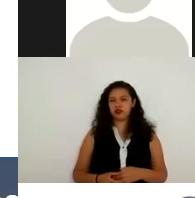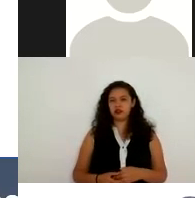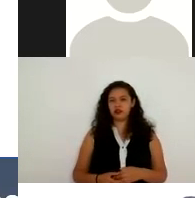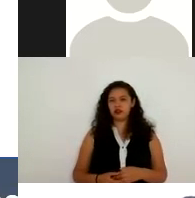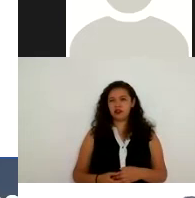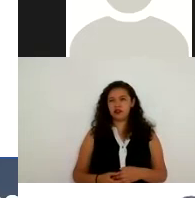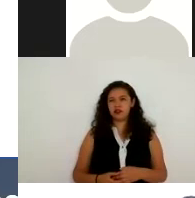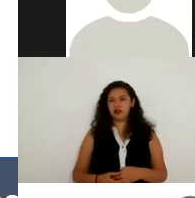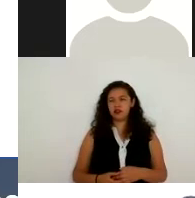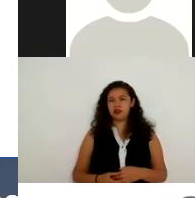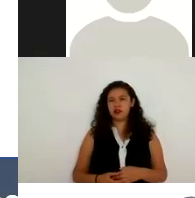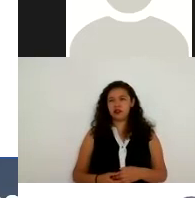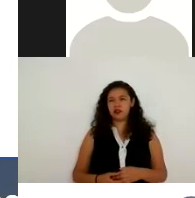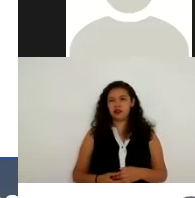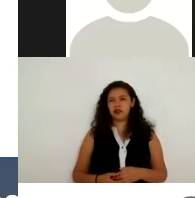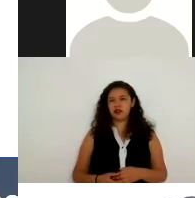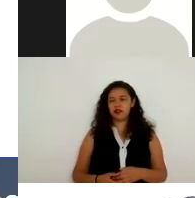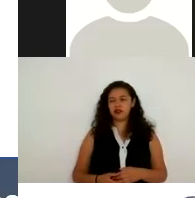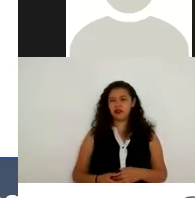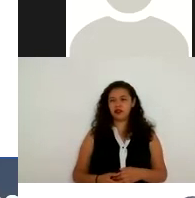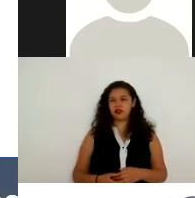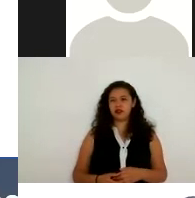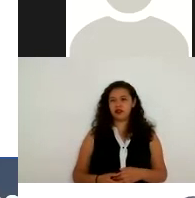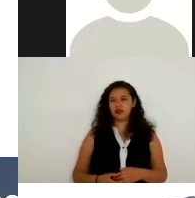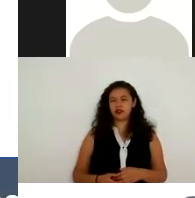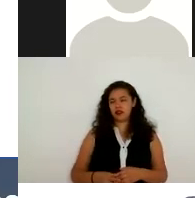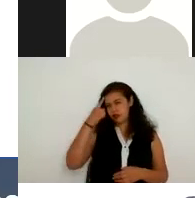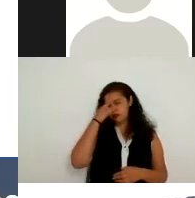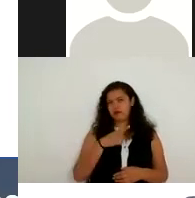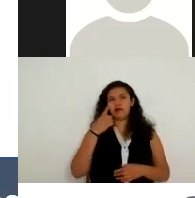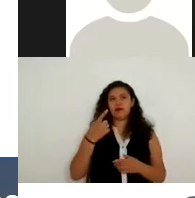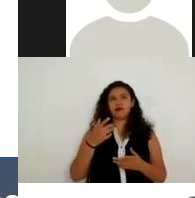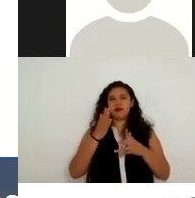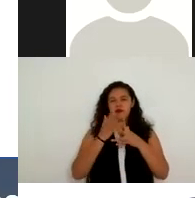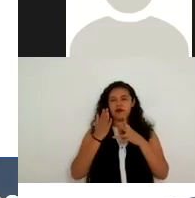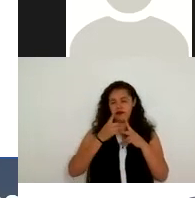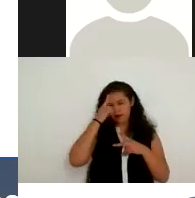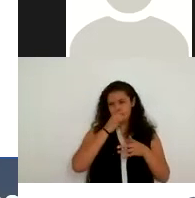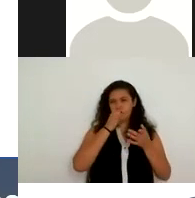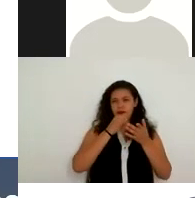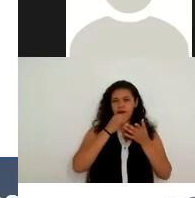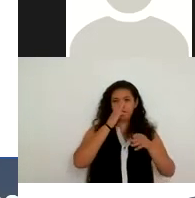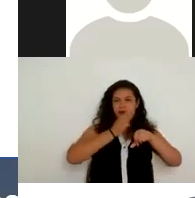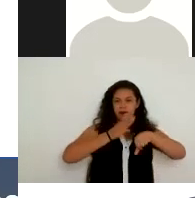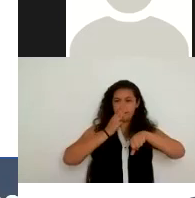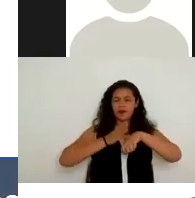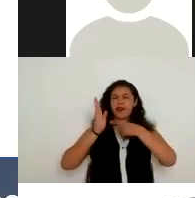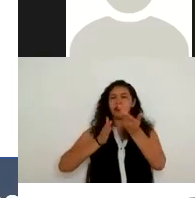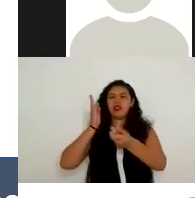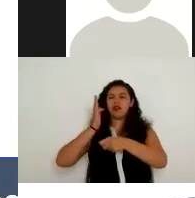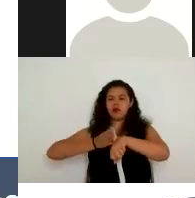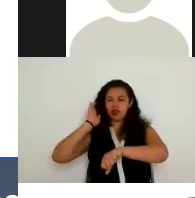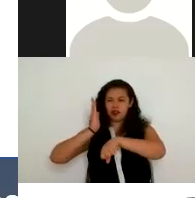pues ejemplificar ¿verdad? este tema de sanciones e infracciones para que no solamente se quede con lo que ya señala la ley